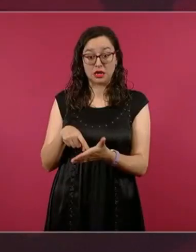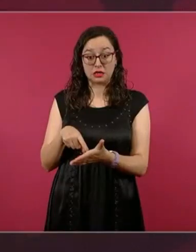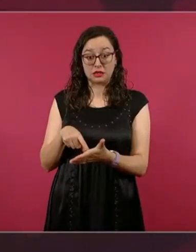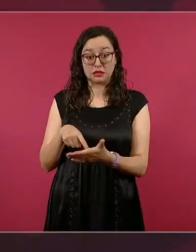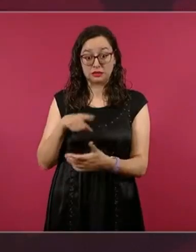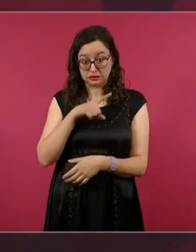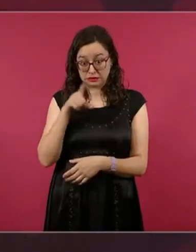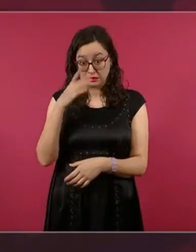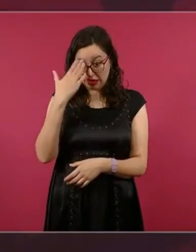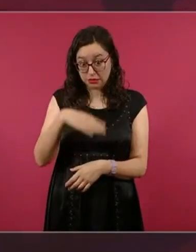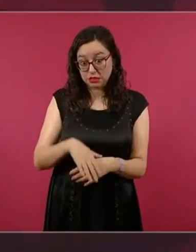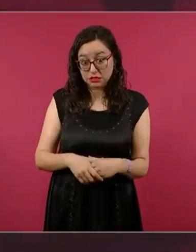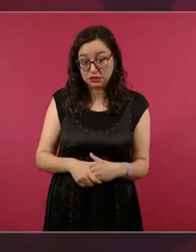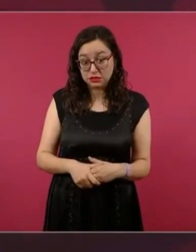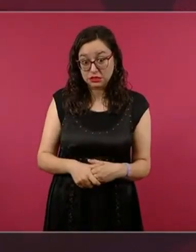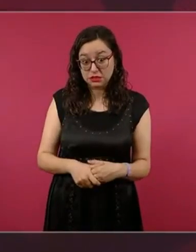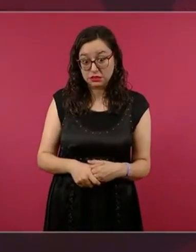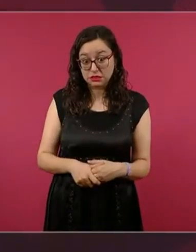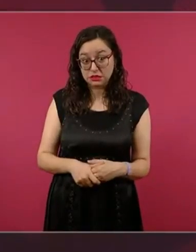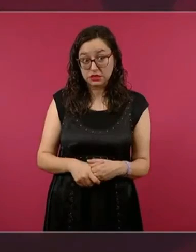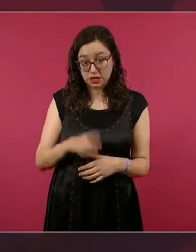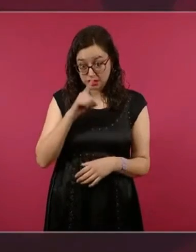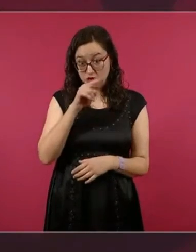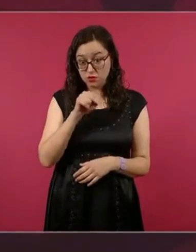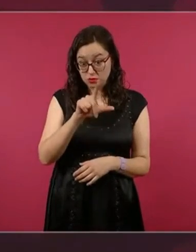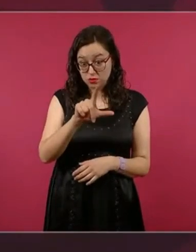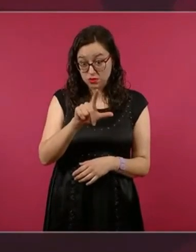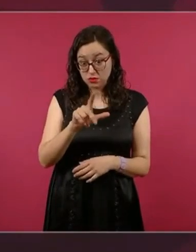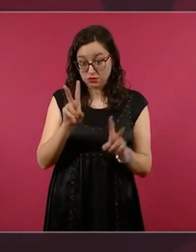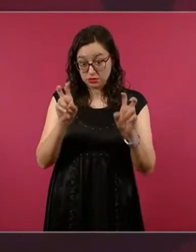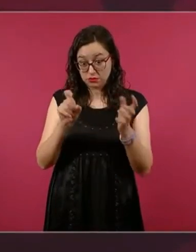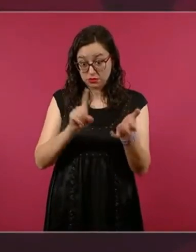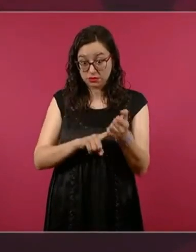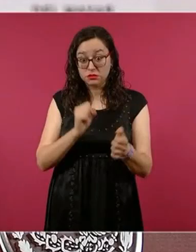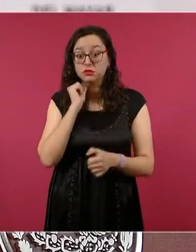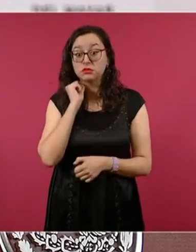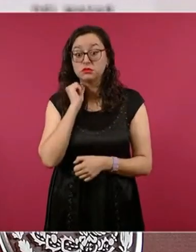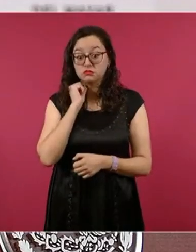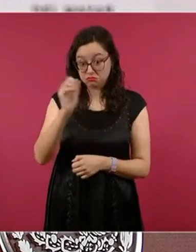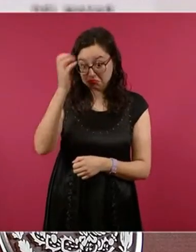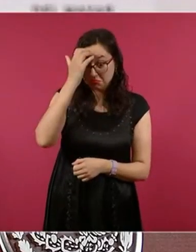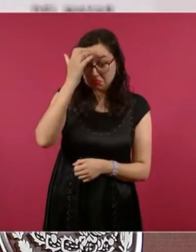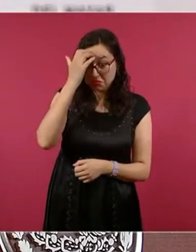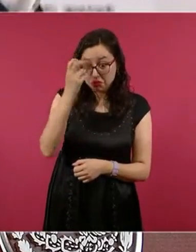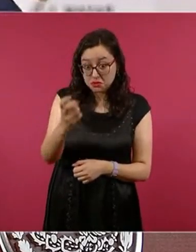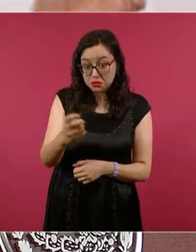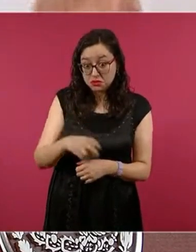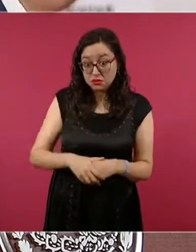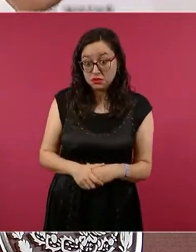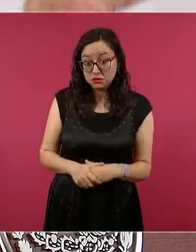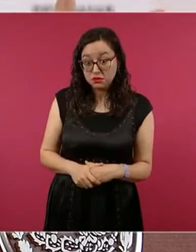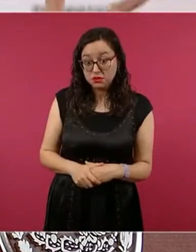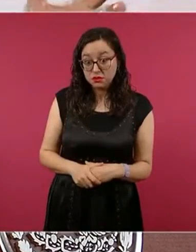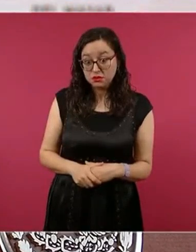tercer lugar, en Nuevo León, ¿cuántos